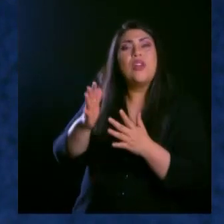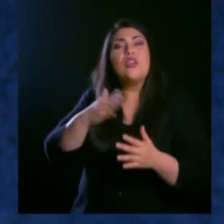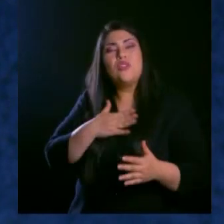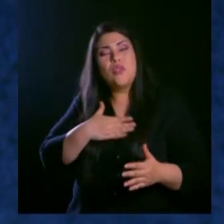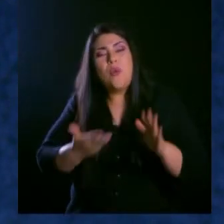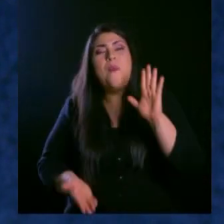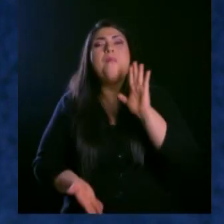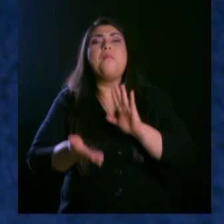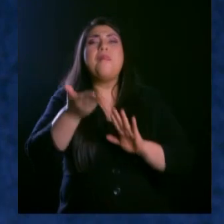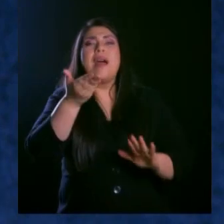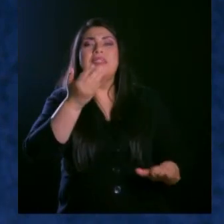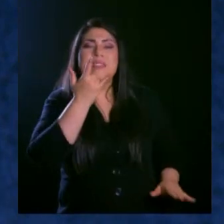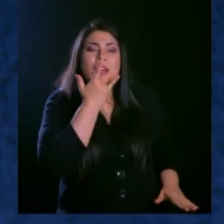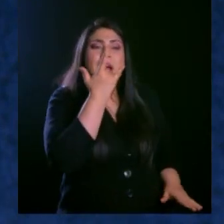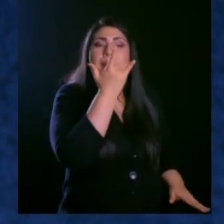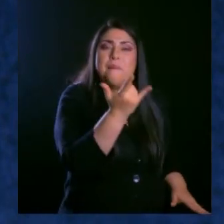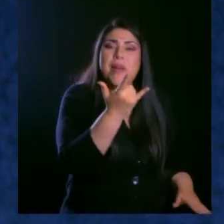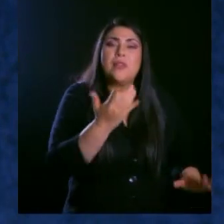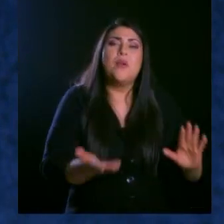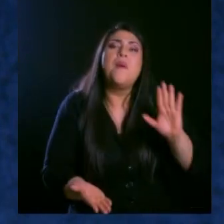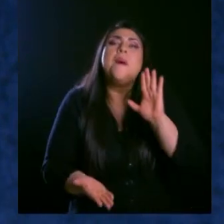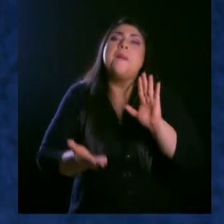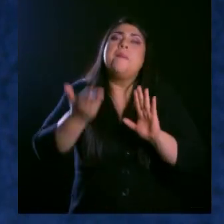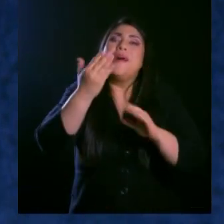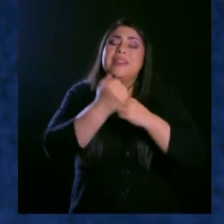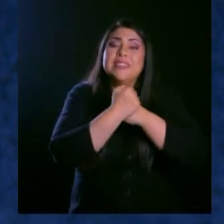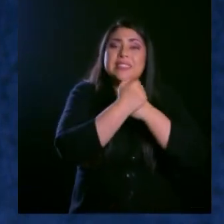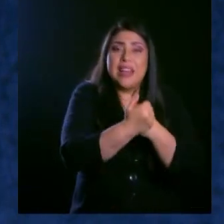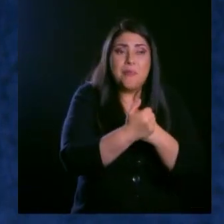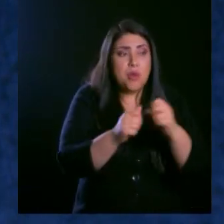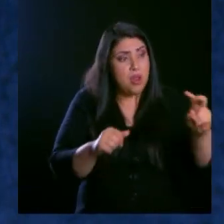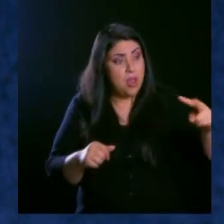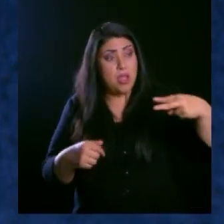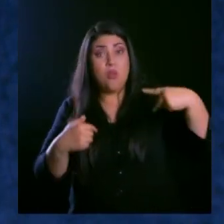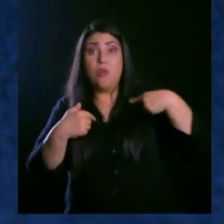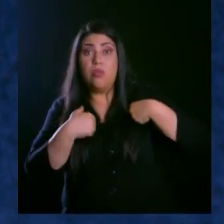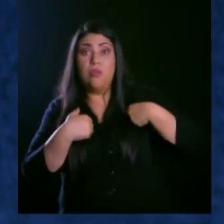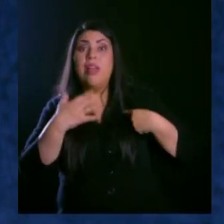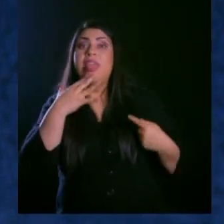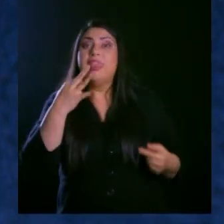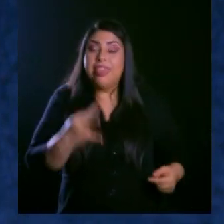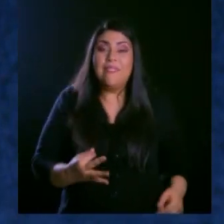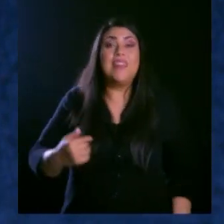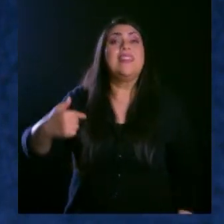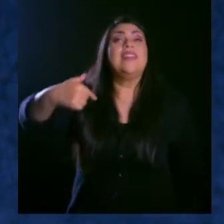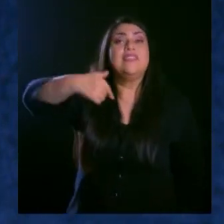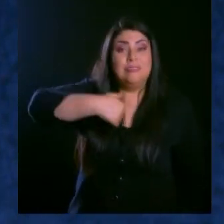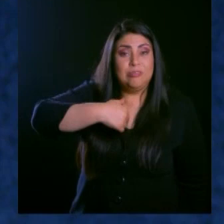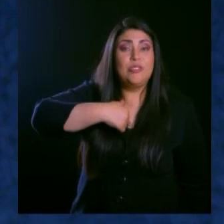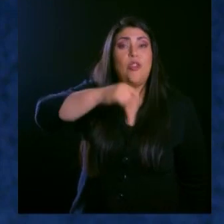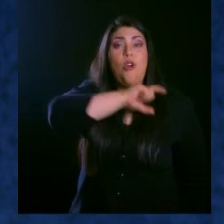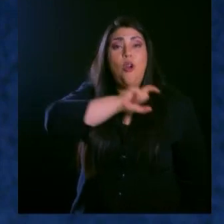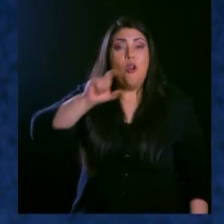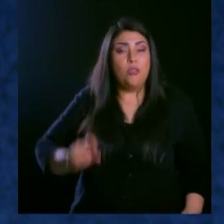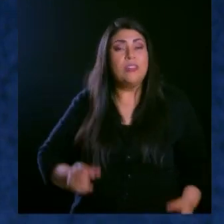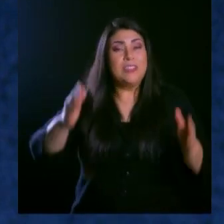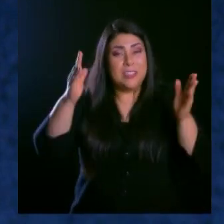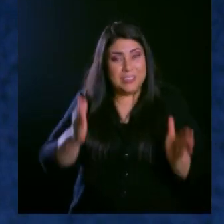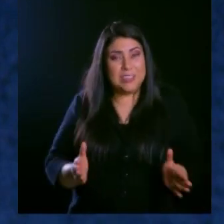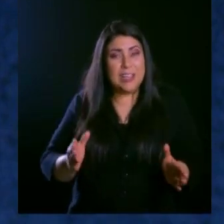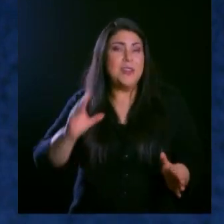yo voy a amar más, yo voy a ser esta persona que cuando me vean puedan decir aquel, aquel, aquel, aquel, es igual que Jesús.